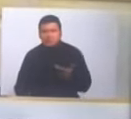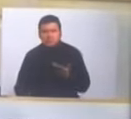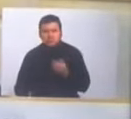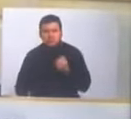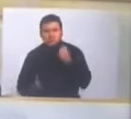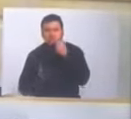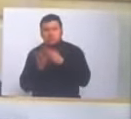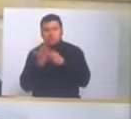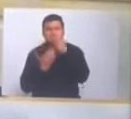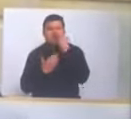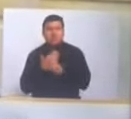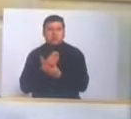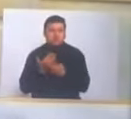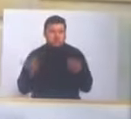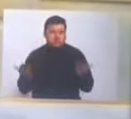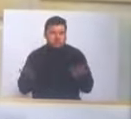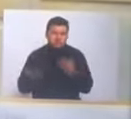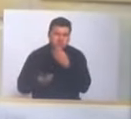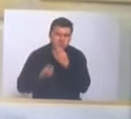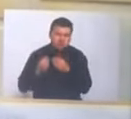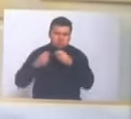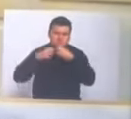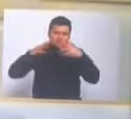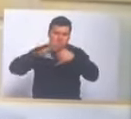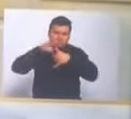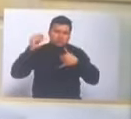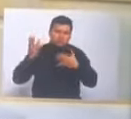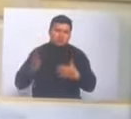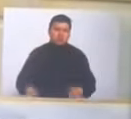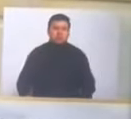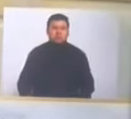que ejecutaran los proyectos que nos hizo Electricaribe